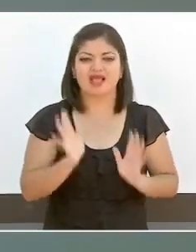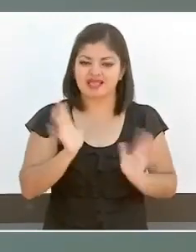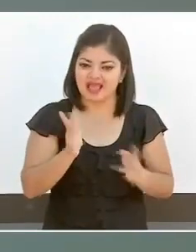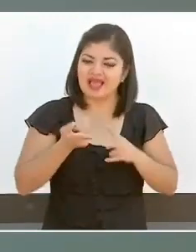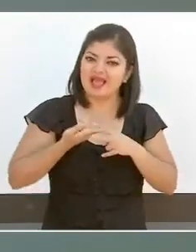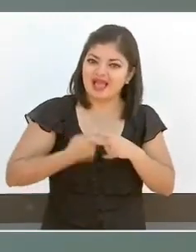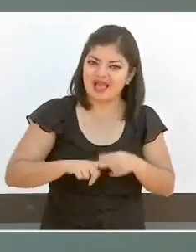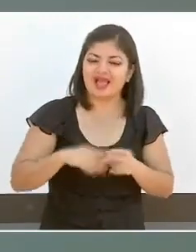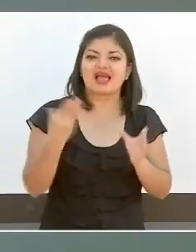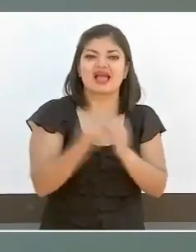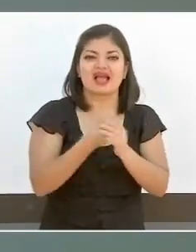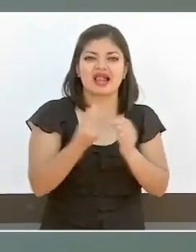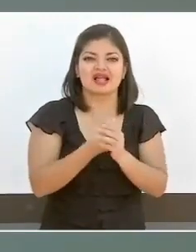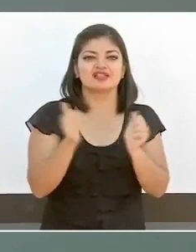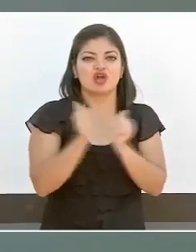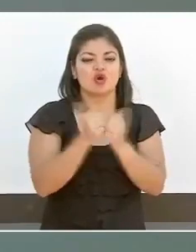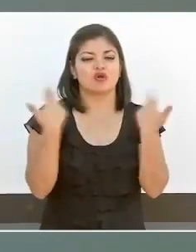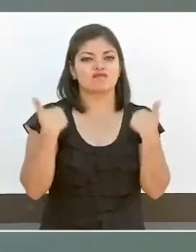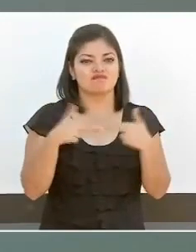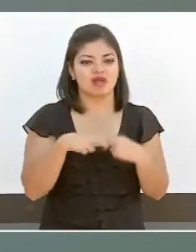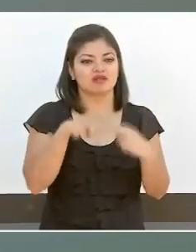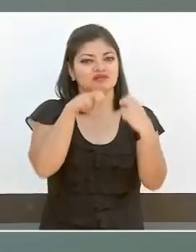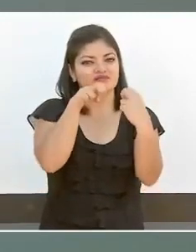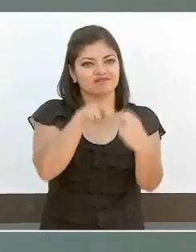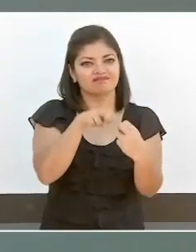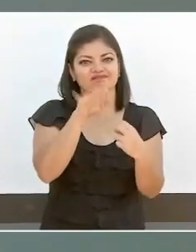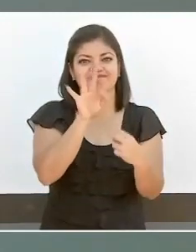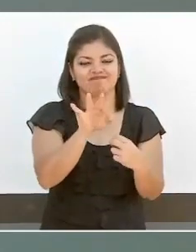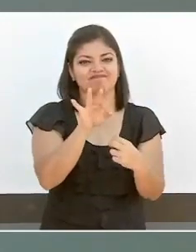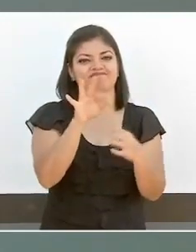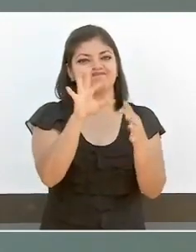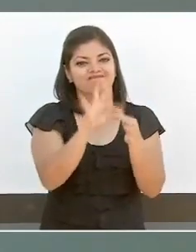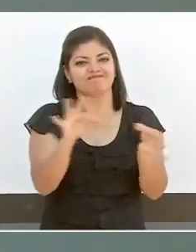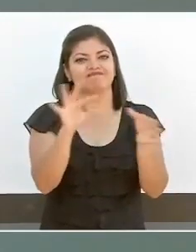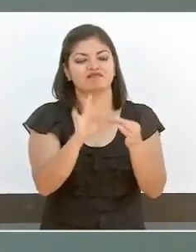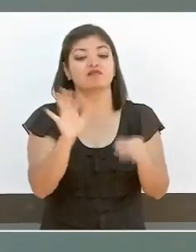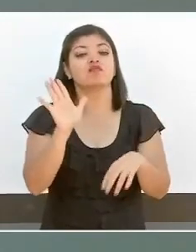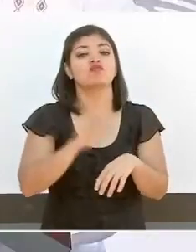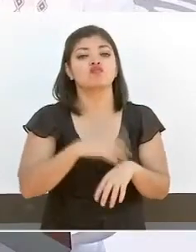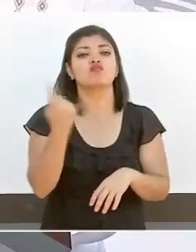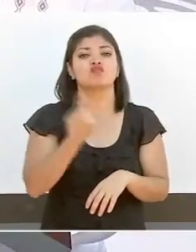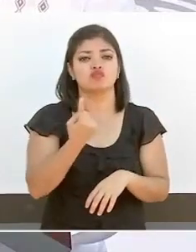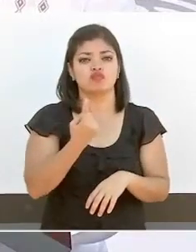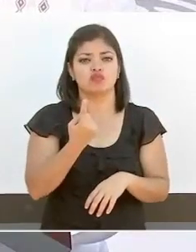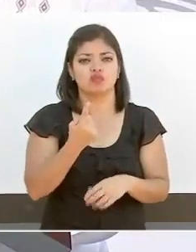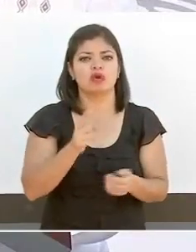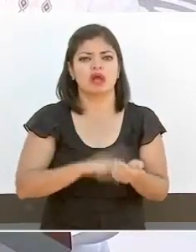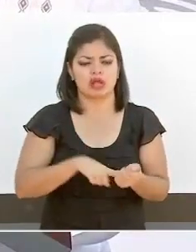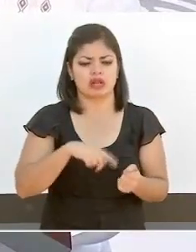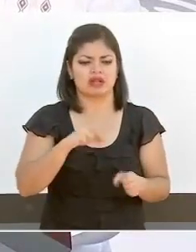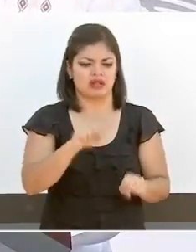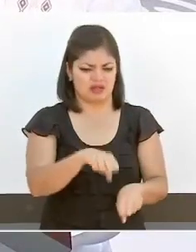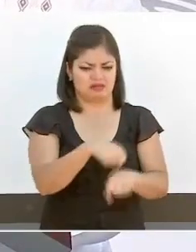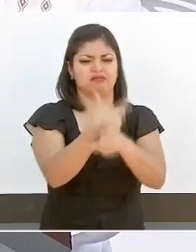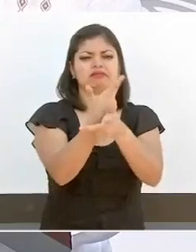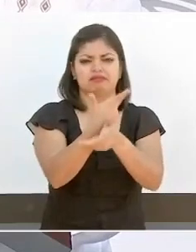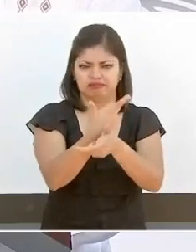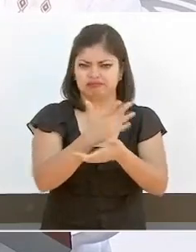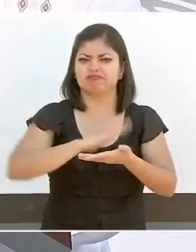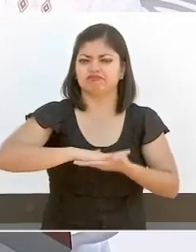presenciales, porque aún con las clases a distancia,